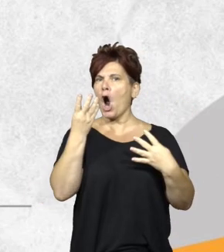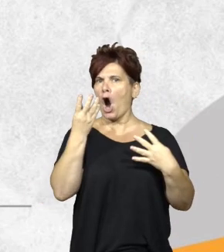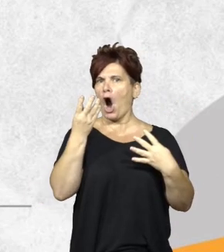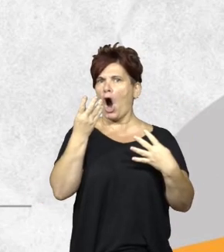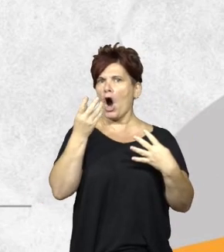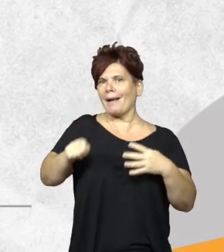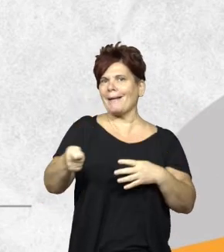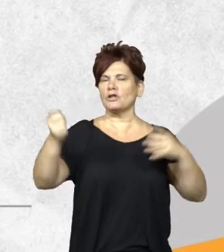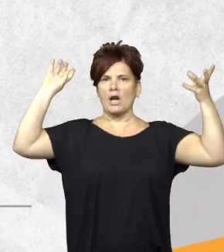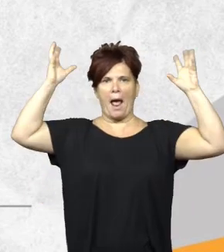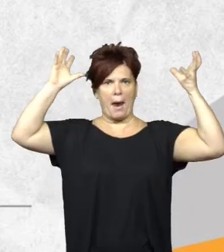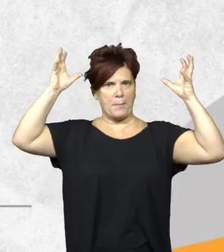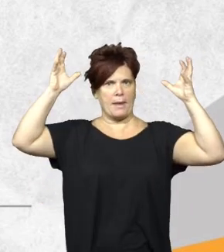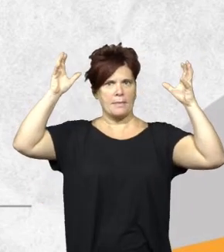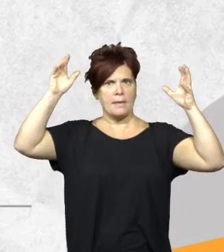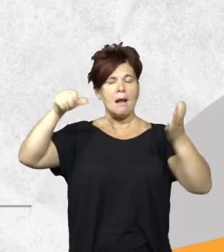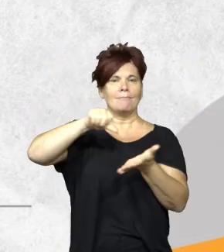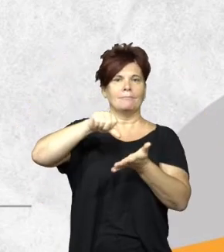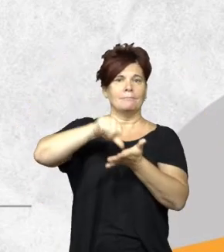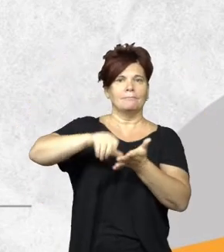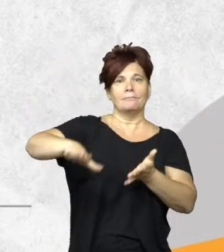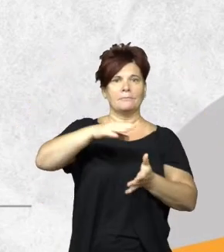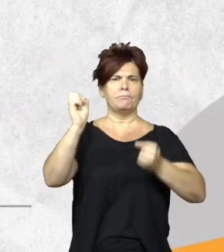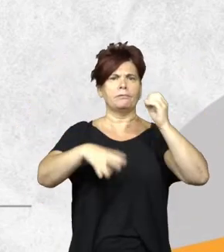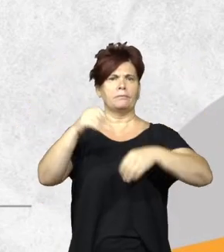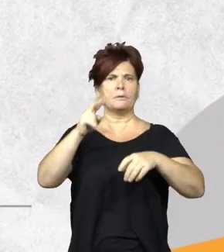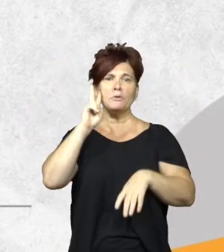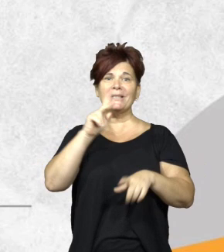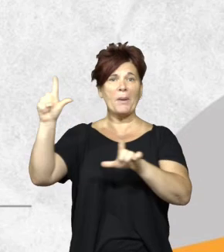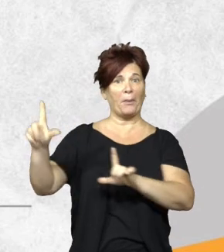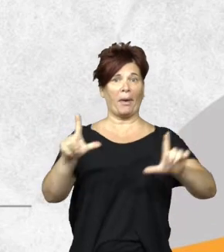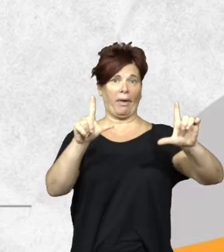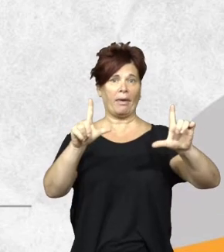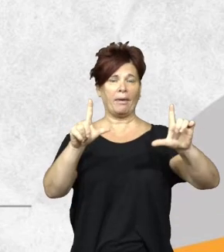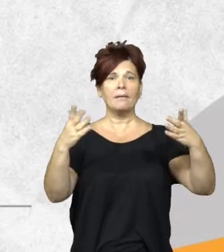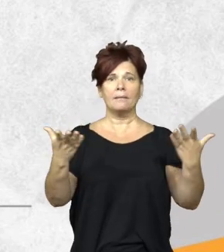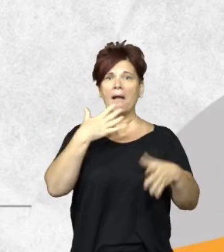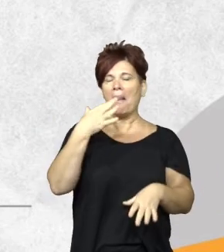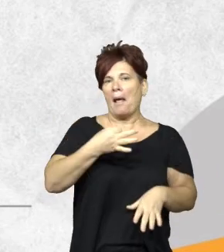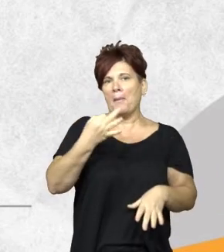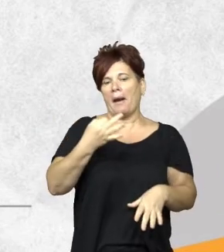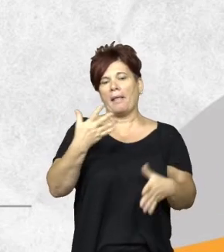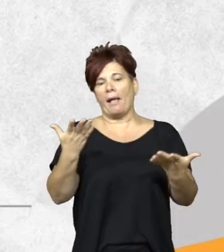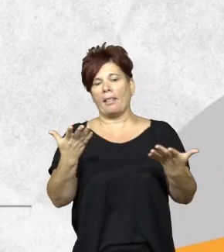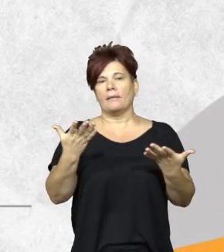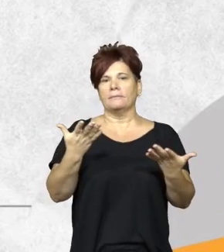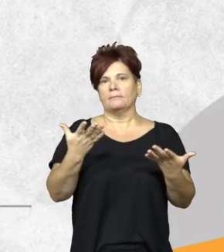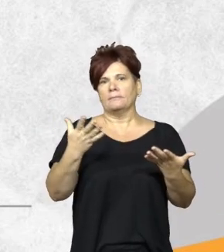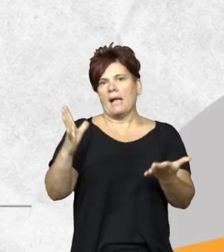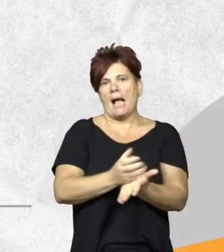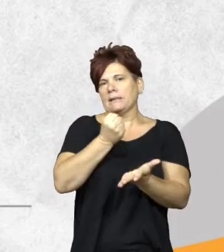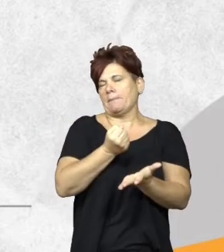ambiental de los basurales, y los basurales siguen un poco como se ven en estas imágenes. La verdad que hasta cierto punto es inadmisible